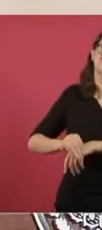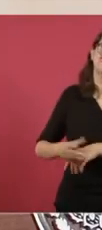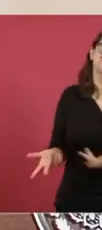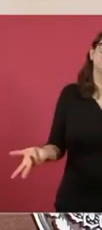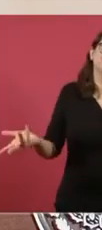complicado.